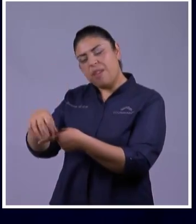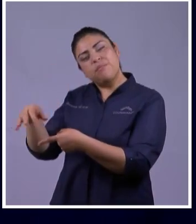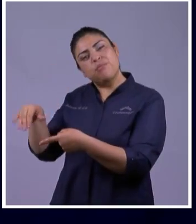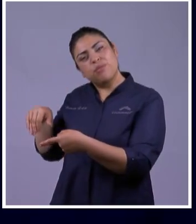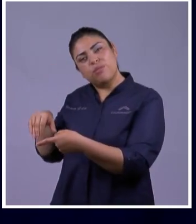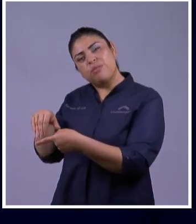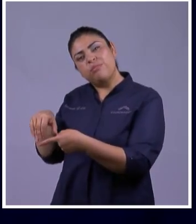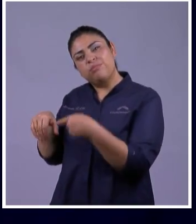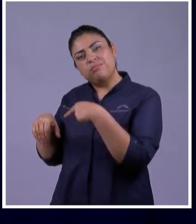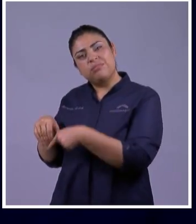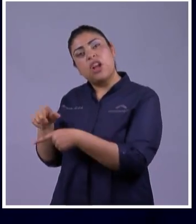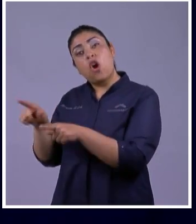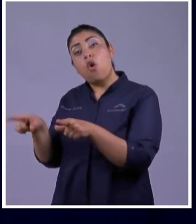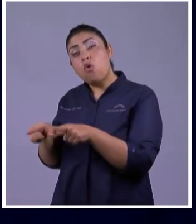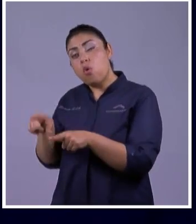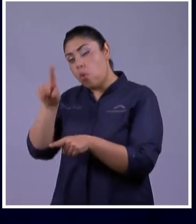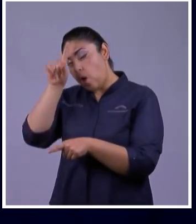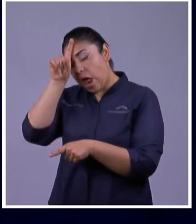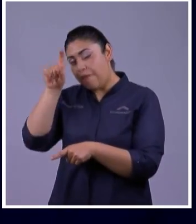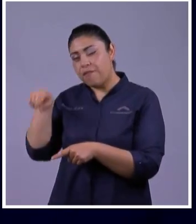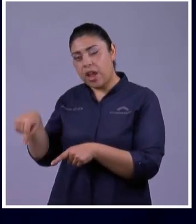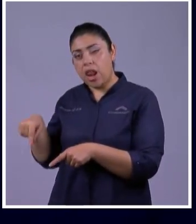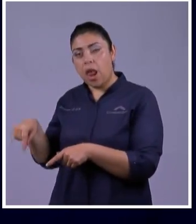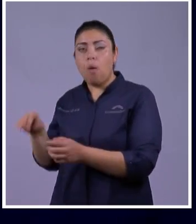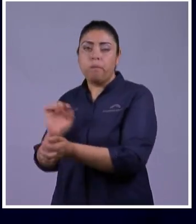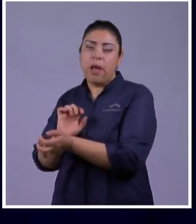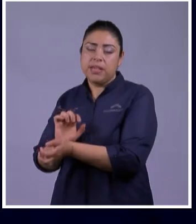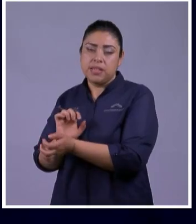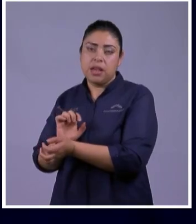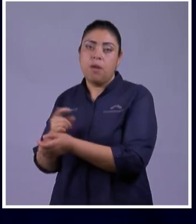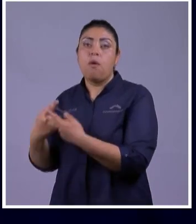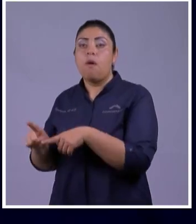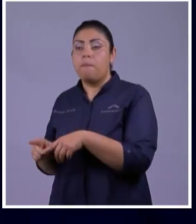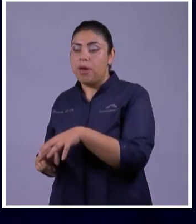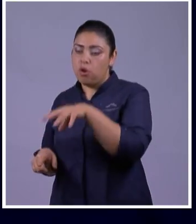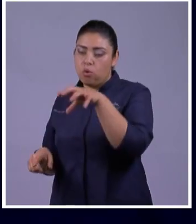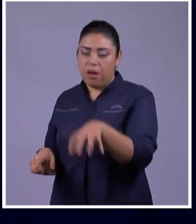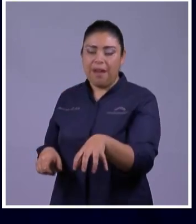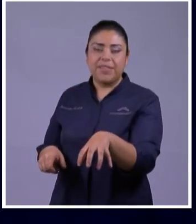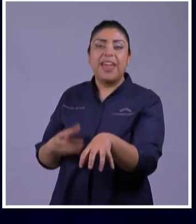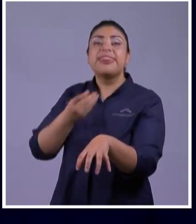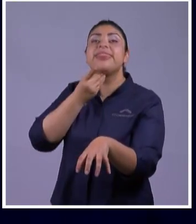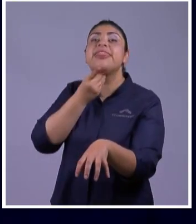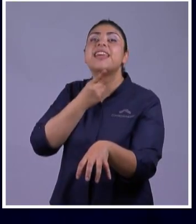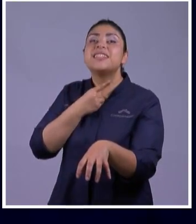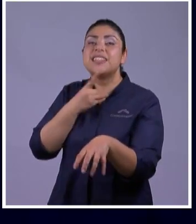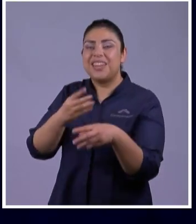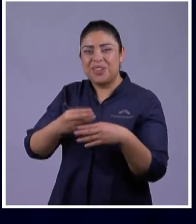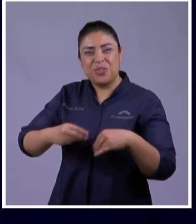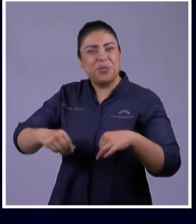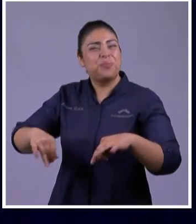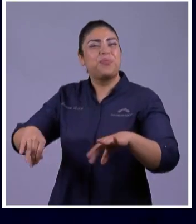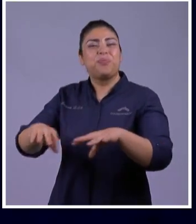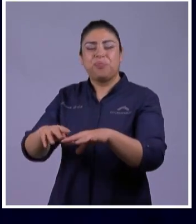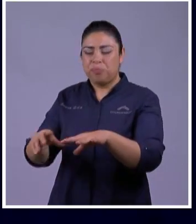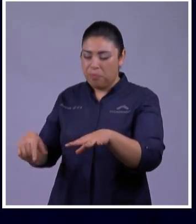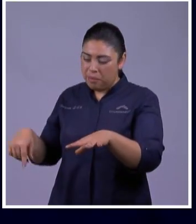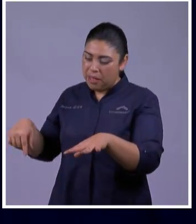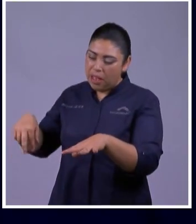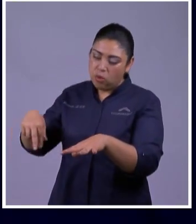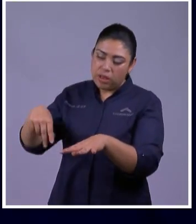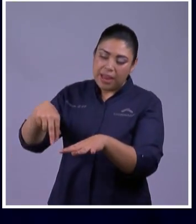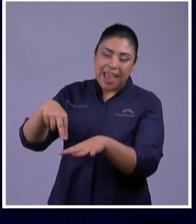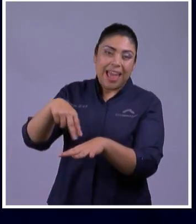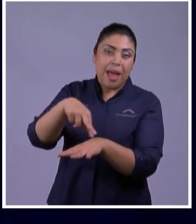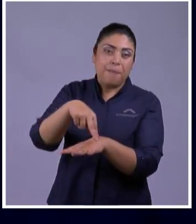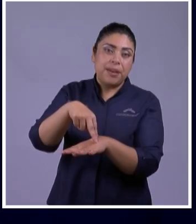Prometida Pero en medio Estaba el desierto El desierto Era una situación De transición